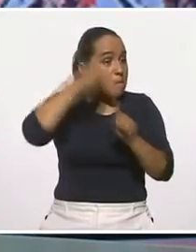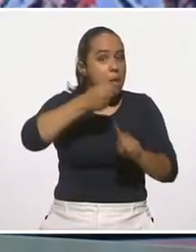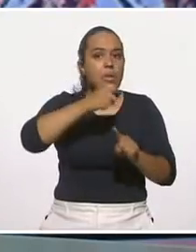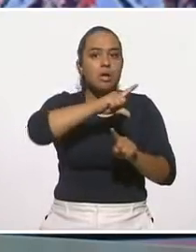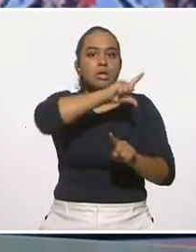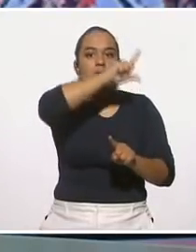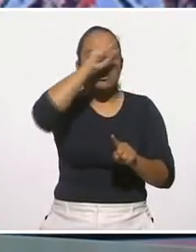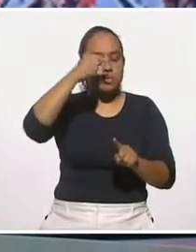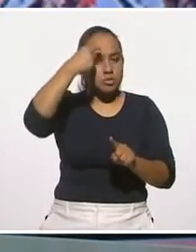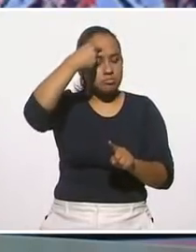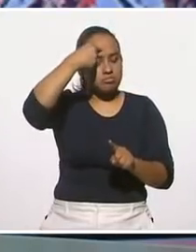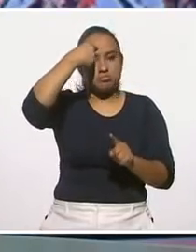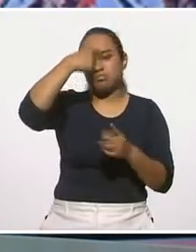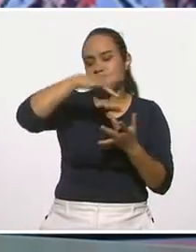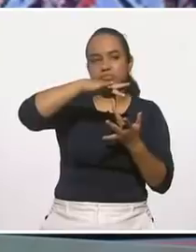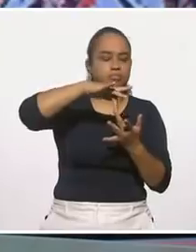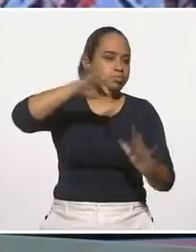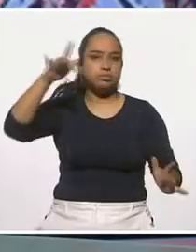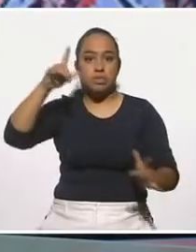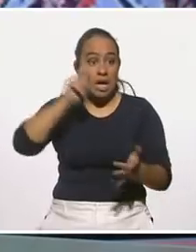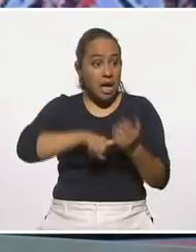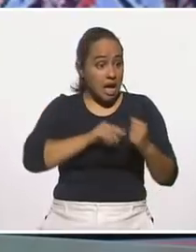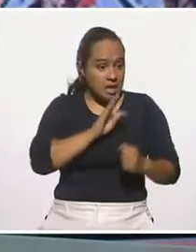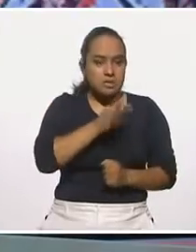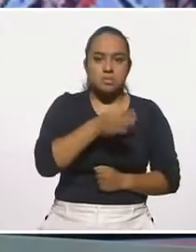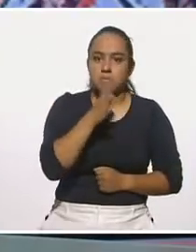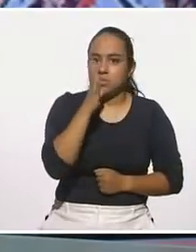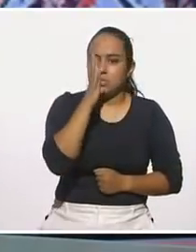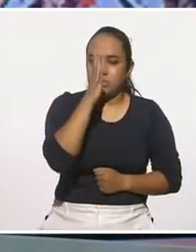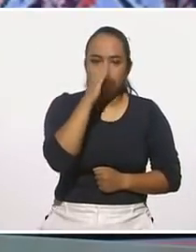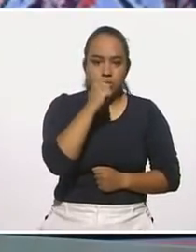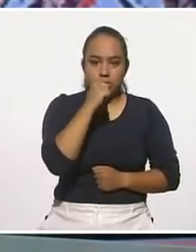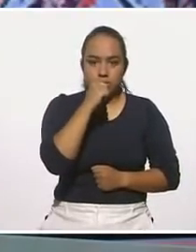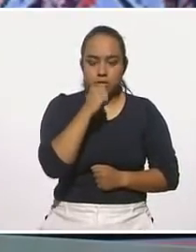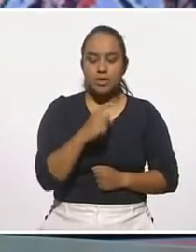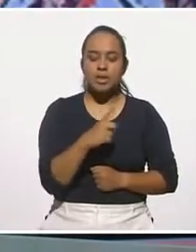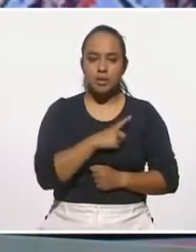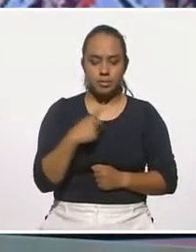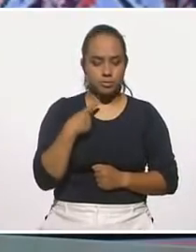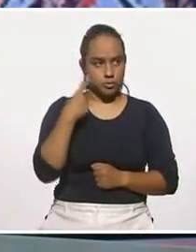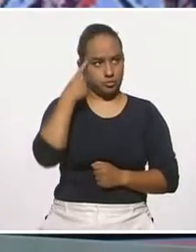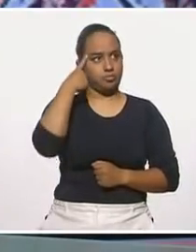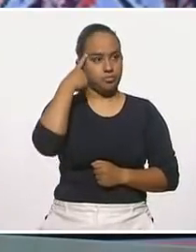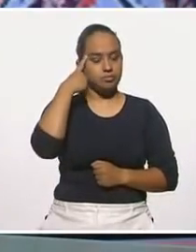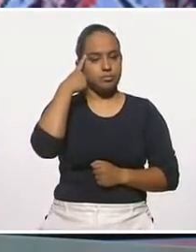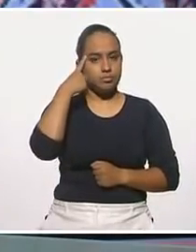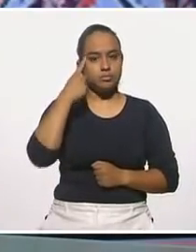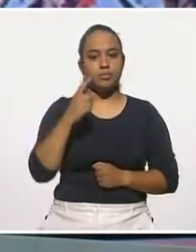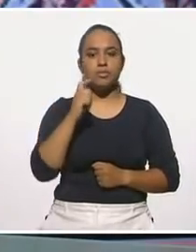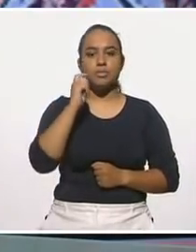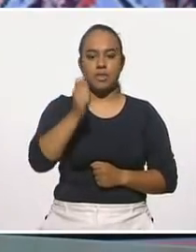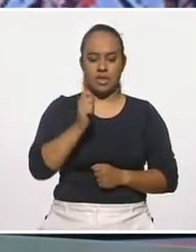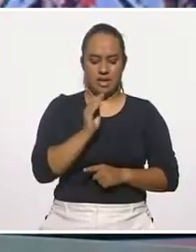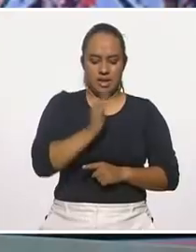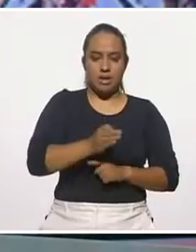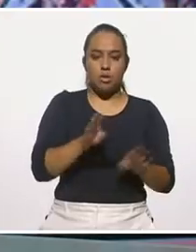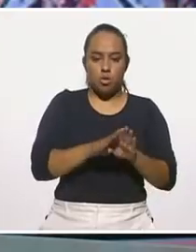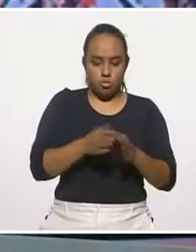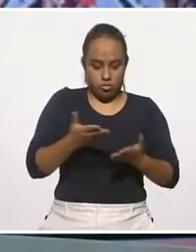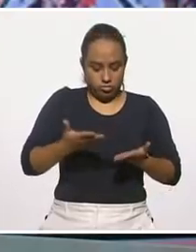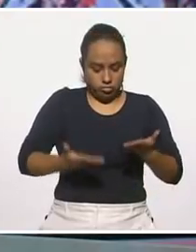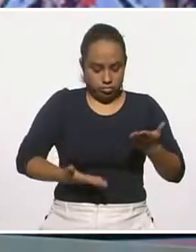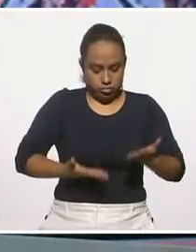va a terminar por no ser resiliente. O sea, no hemos de olvidar que la resiliencia también es el arte de regular